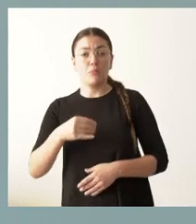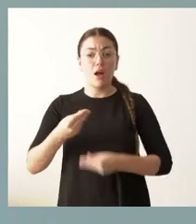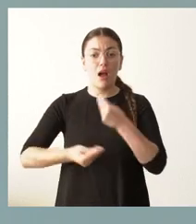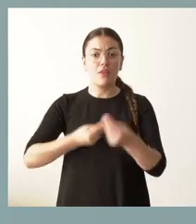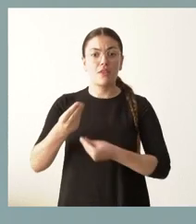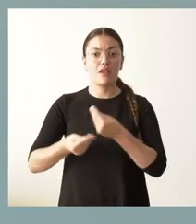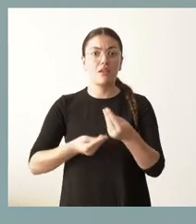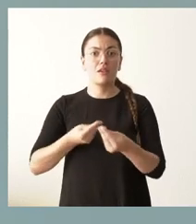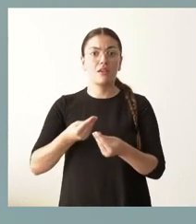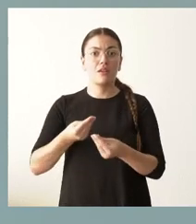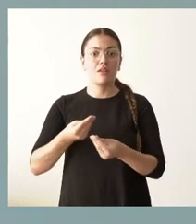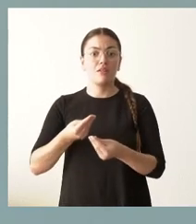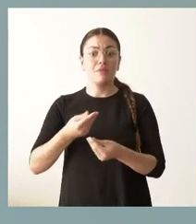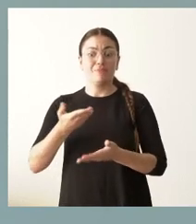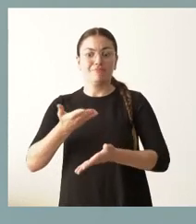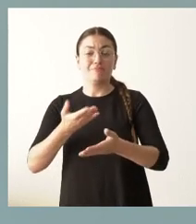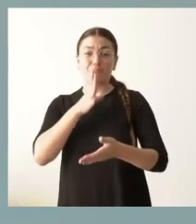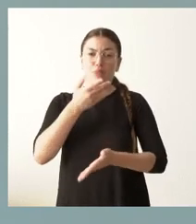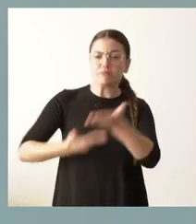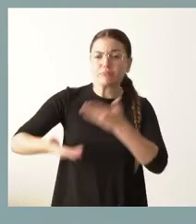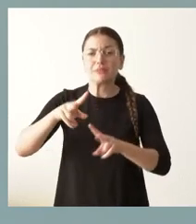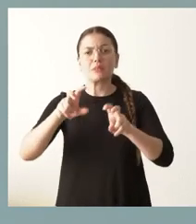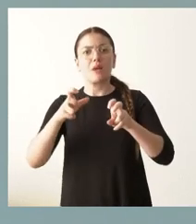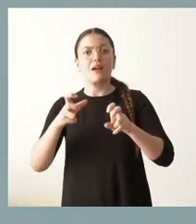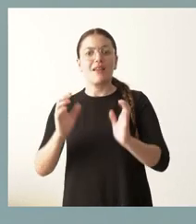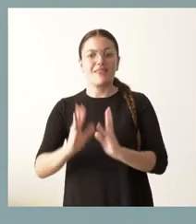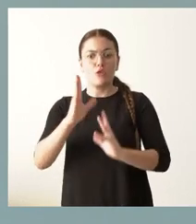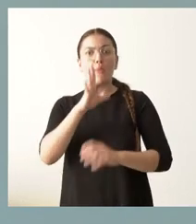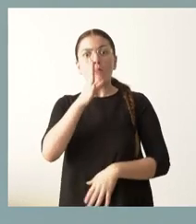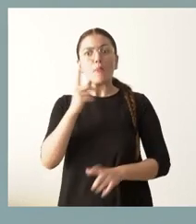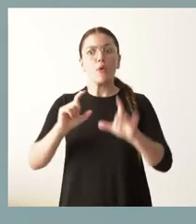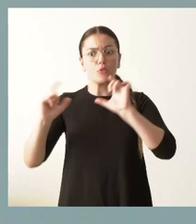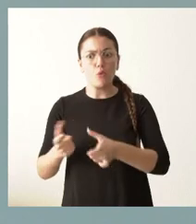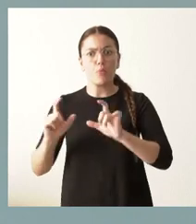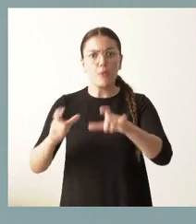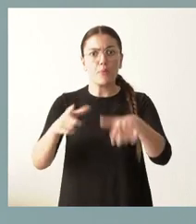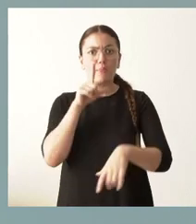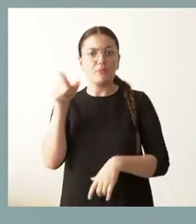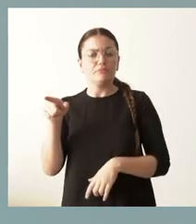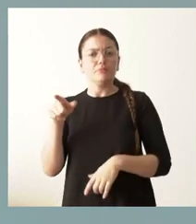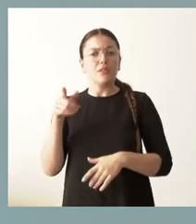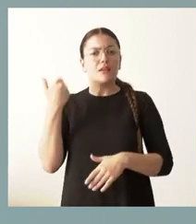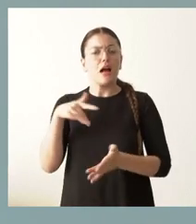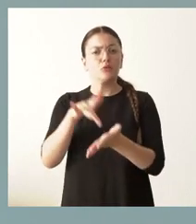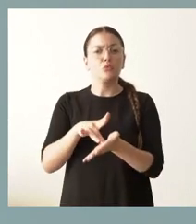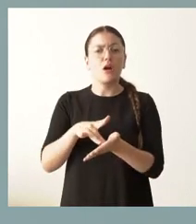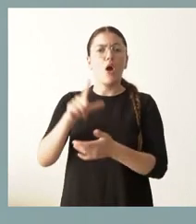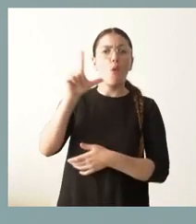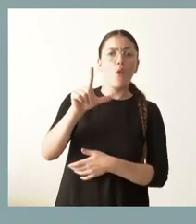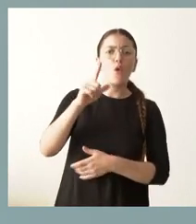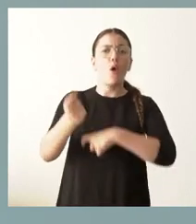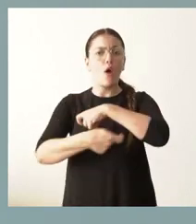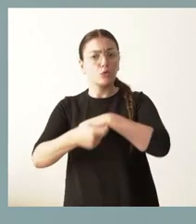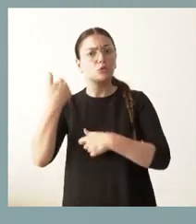de incendios y por eso estamos teniendo estas reuniones que se han tenido en los meses ya de julio y agosto.